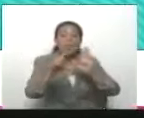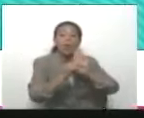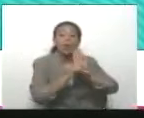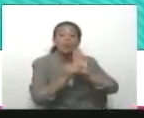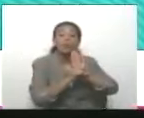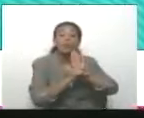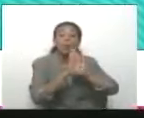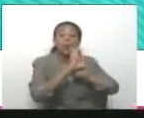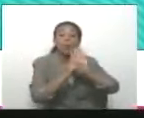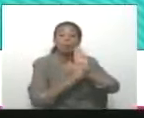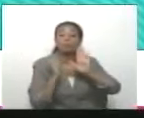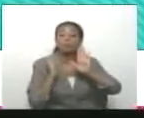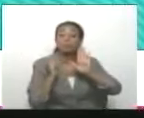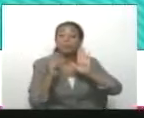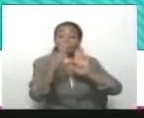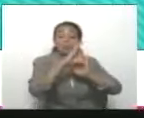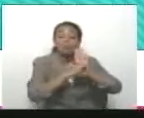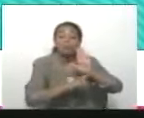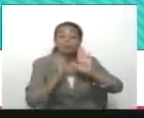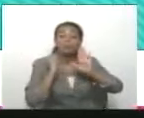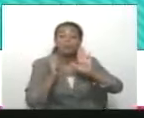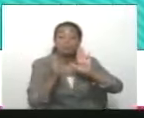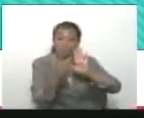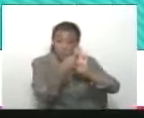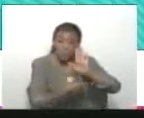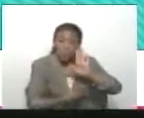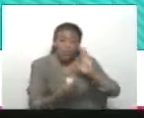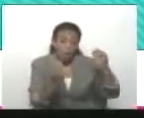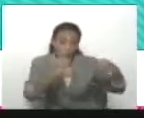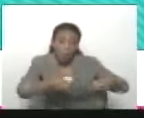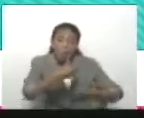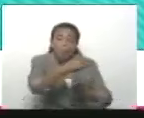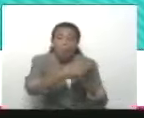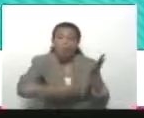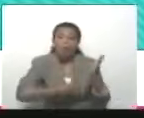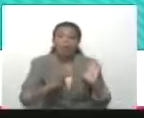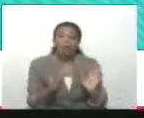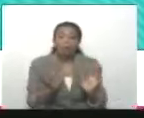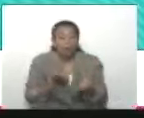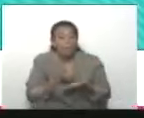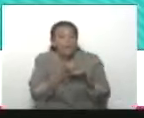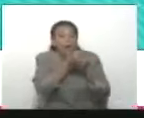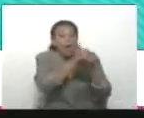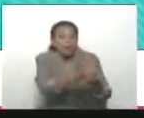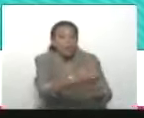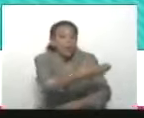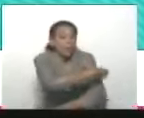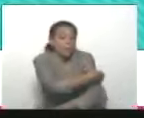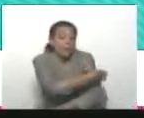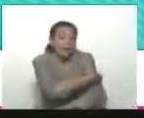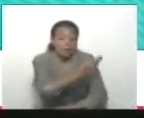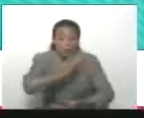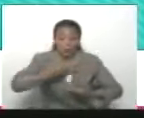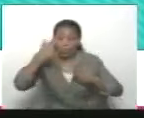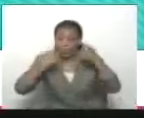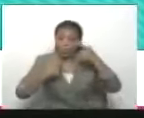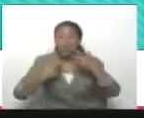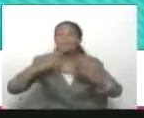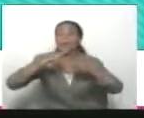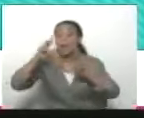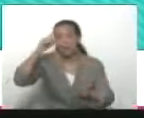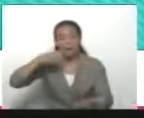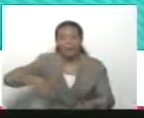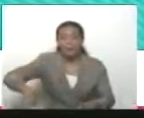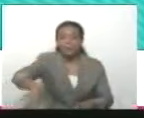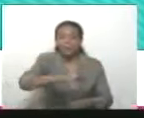constitución. Puedo decir que esos acuerdos serán muy beneficiosos para la paz. Para la paz,